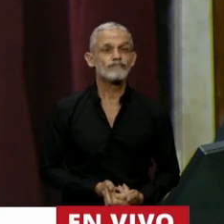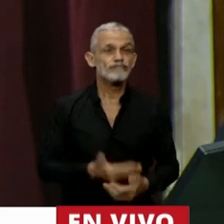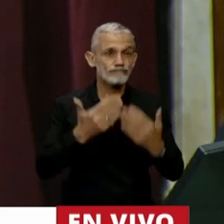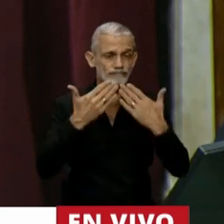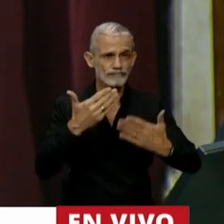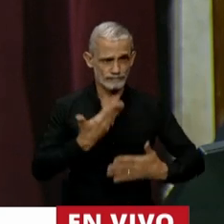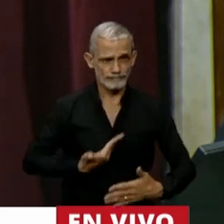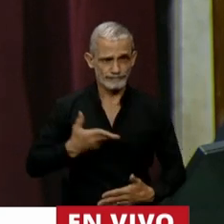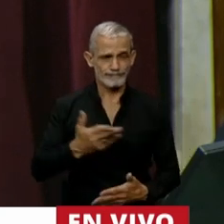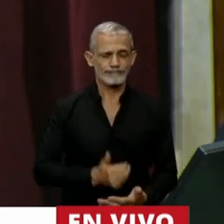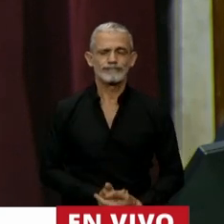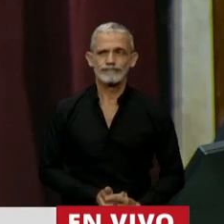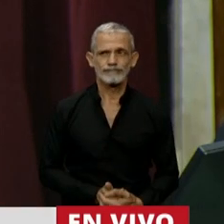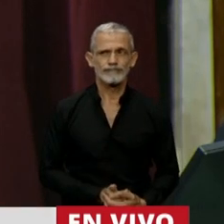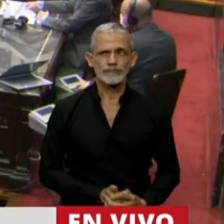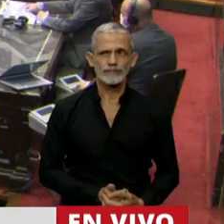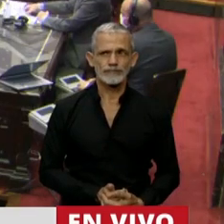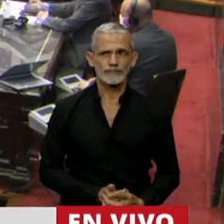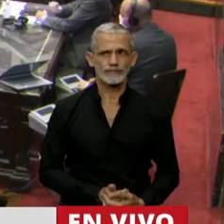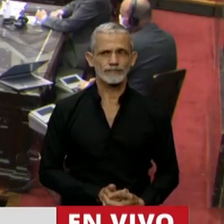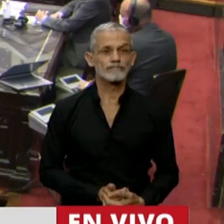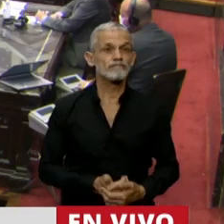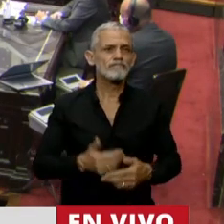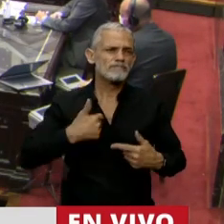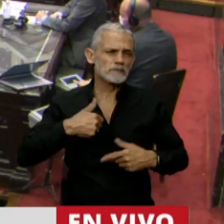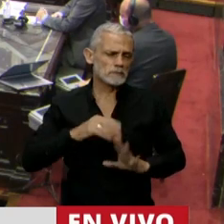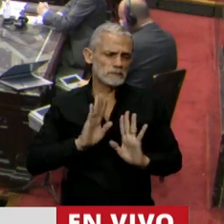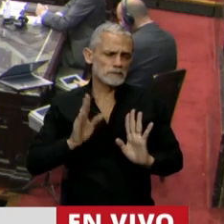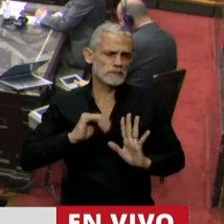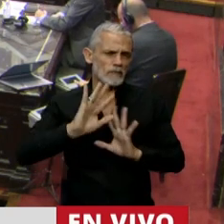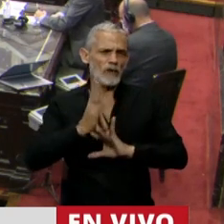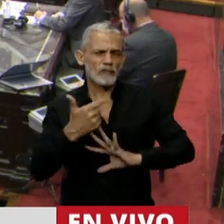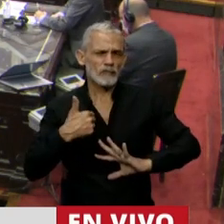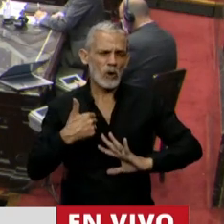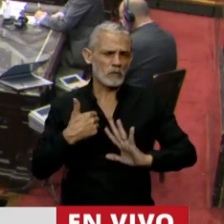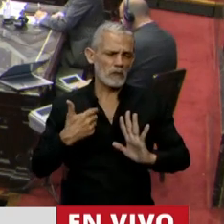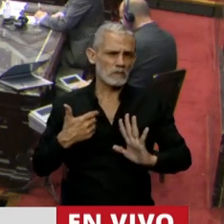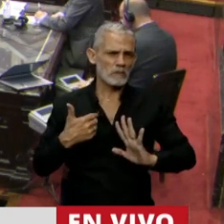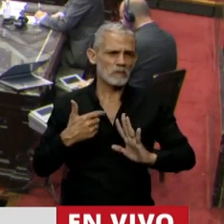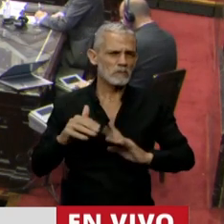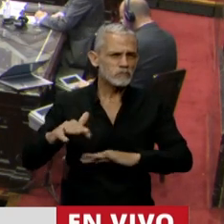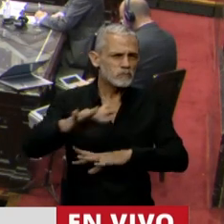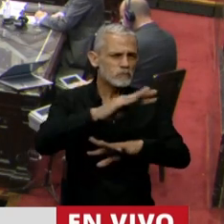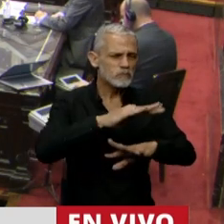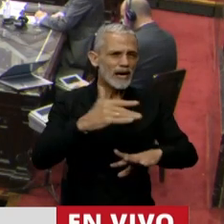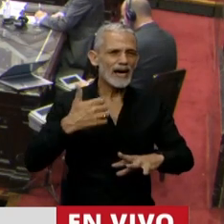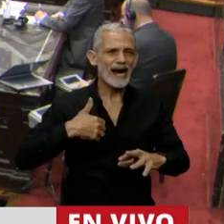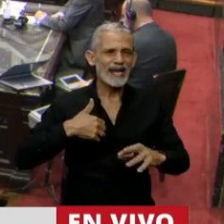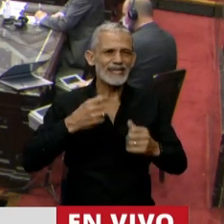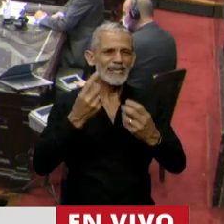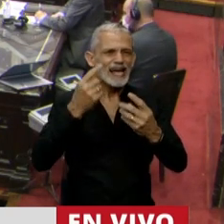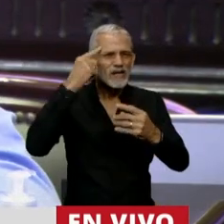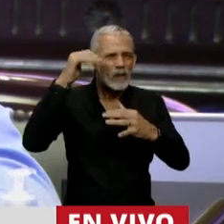Gracias, señor Presidente. En mi modesto modo de ver, circulan por la Argentina tres